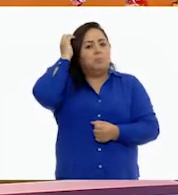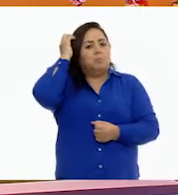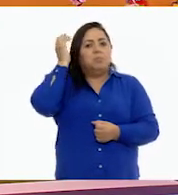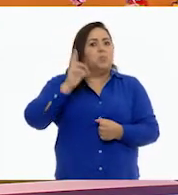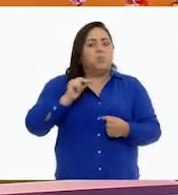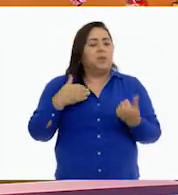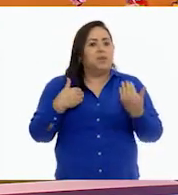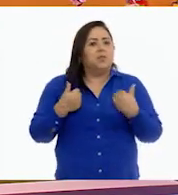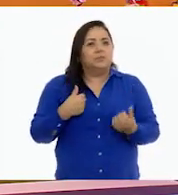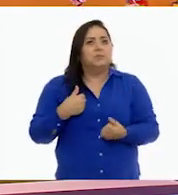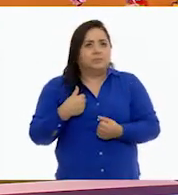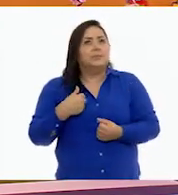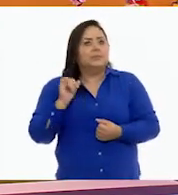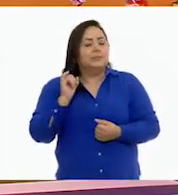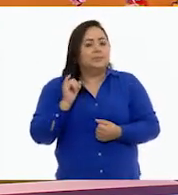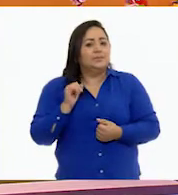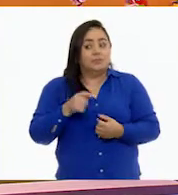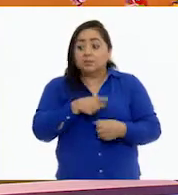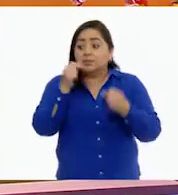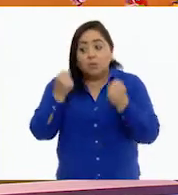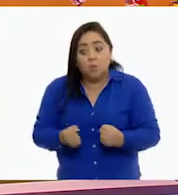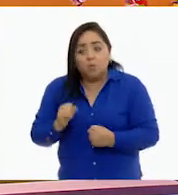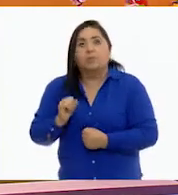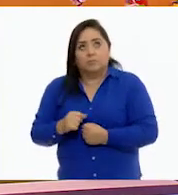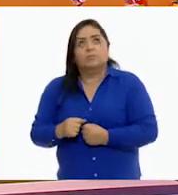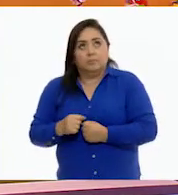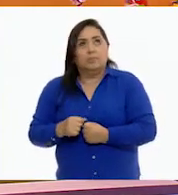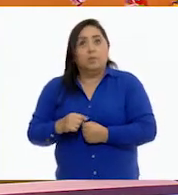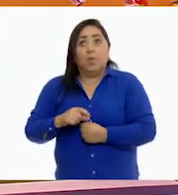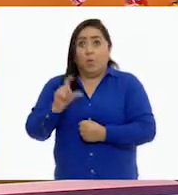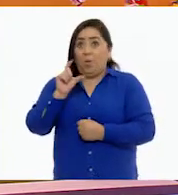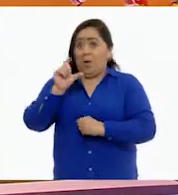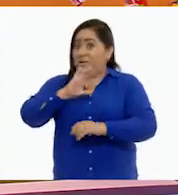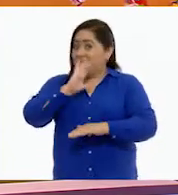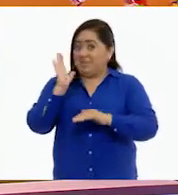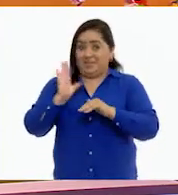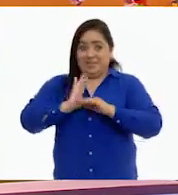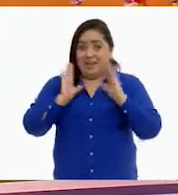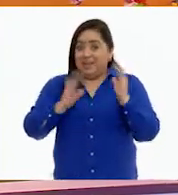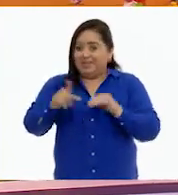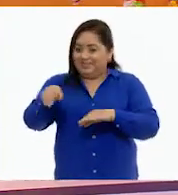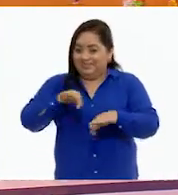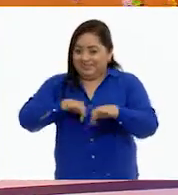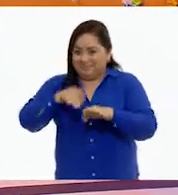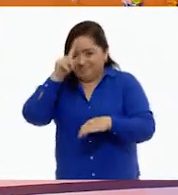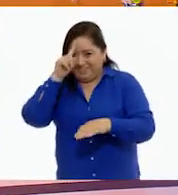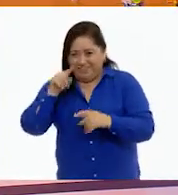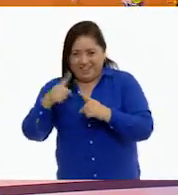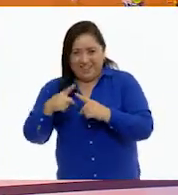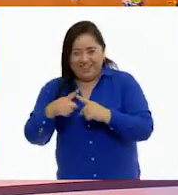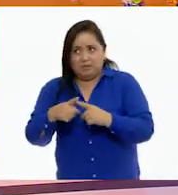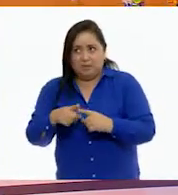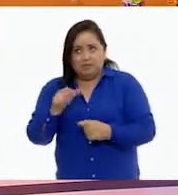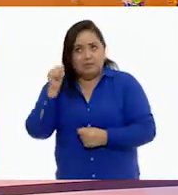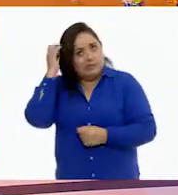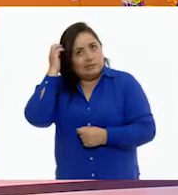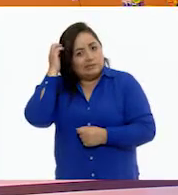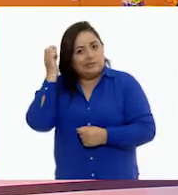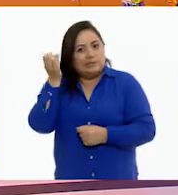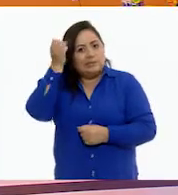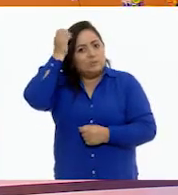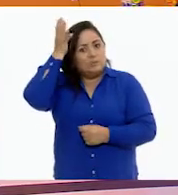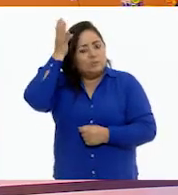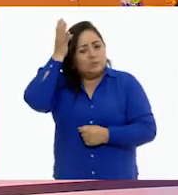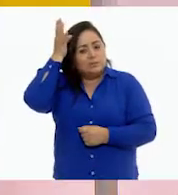claro? Y tú, sí, seguro, sí. Y cuando ya te tienes que poner a hacer la actividad, es cuando